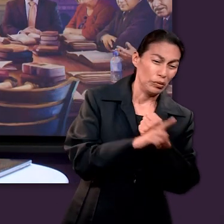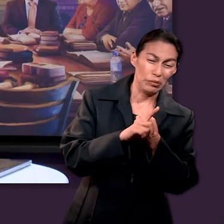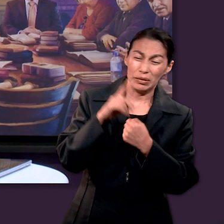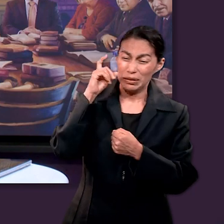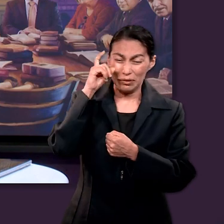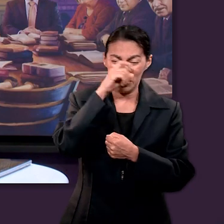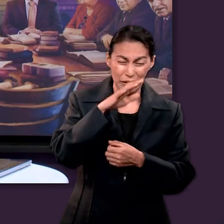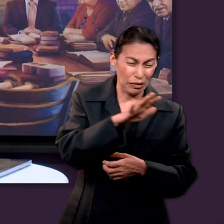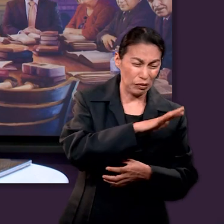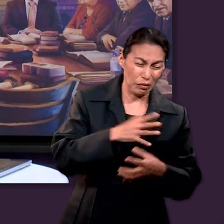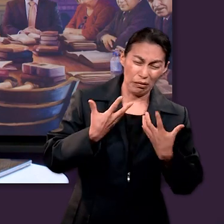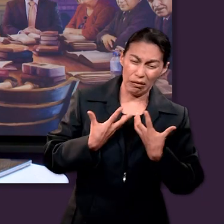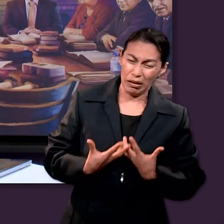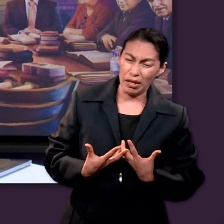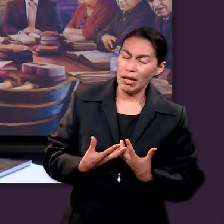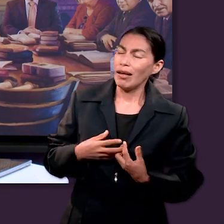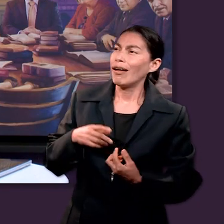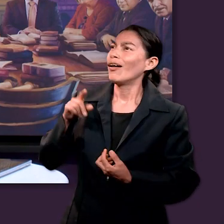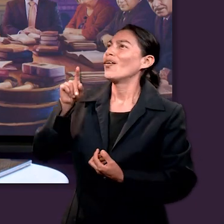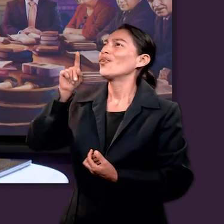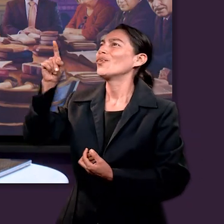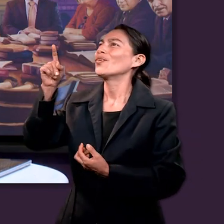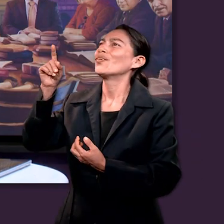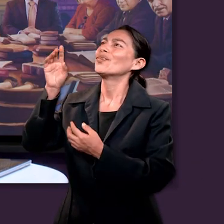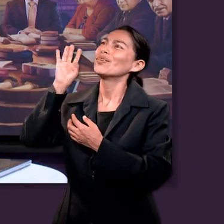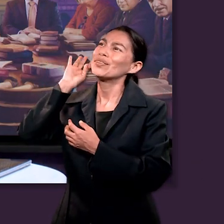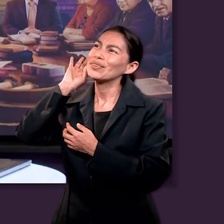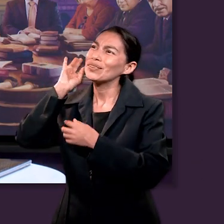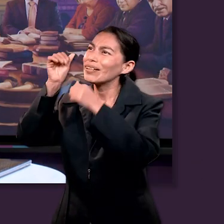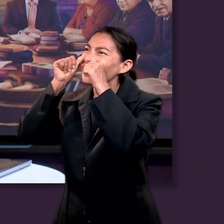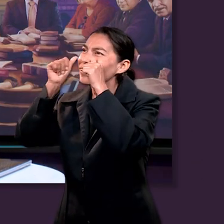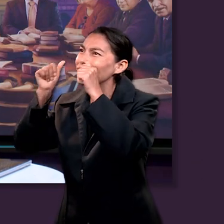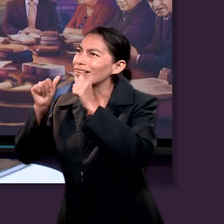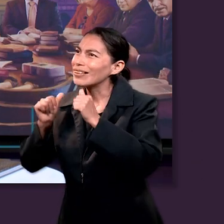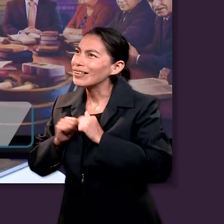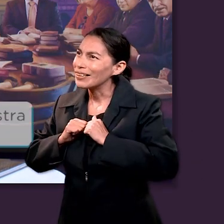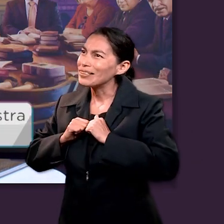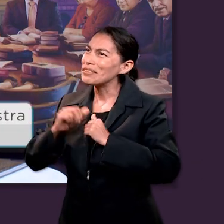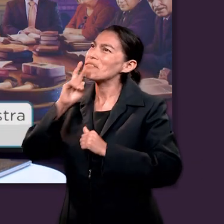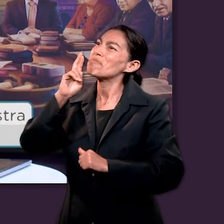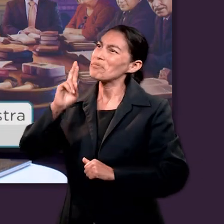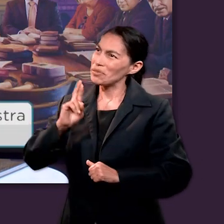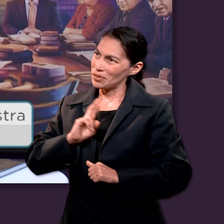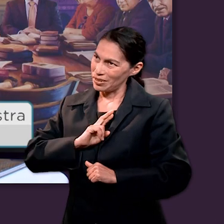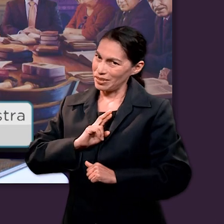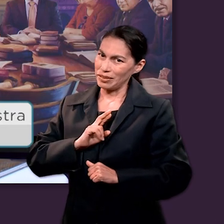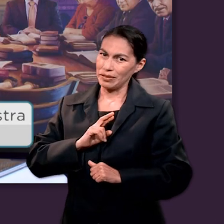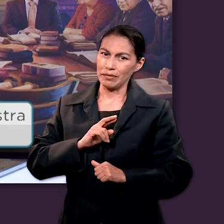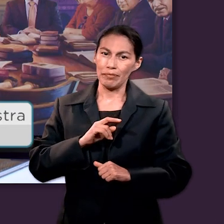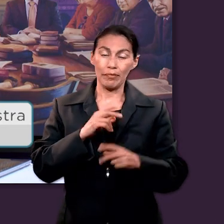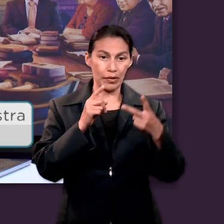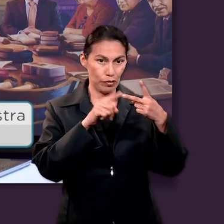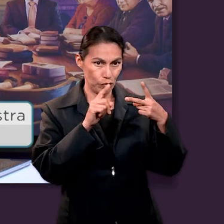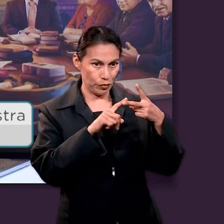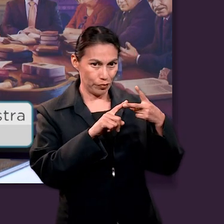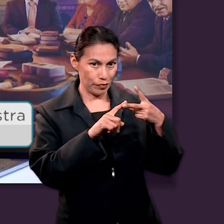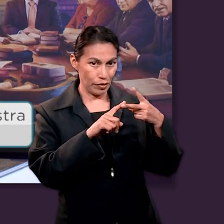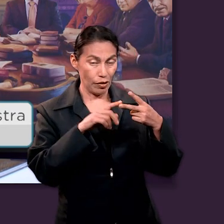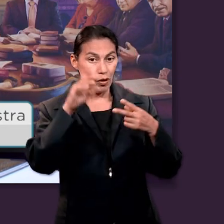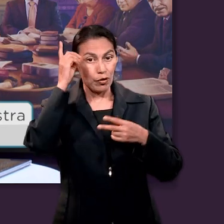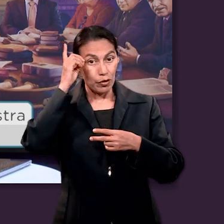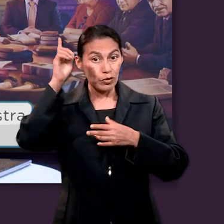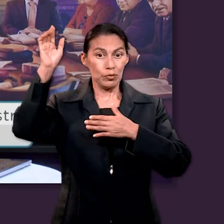tribulaciones y tú nos oirás y salvarás. Segundo lugar, reclamemos las promesas de Dios.